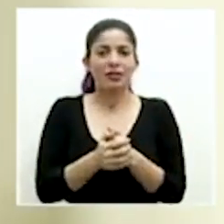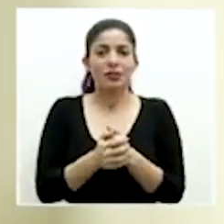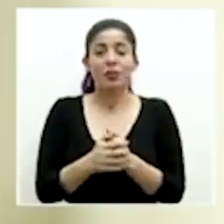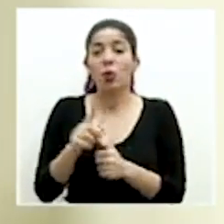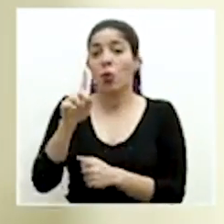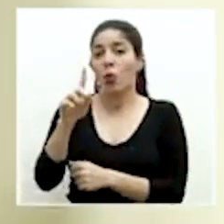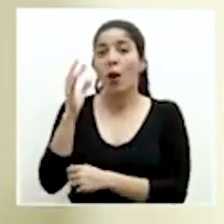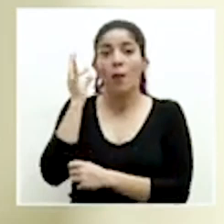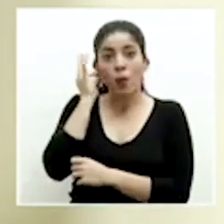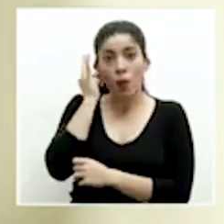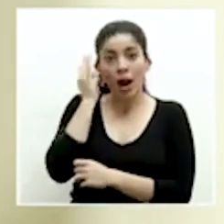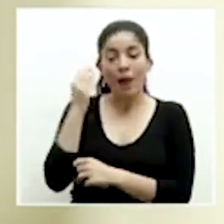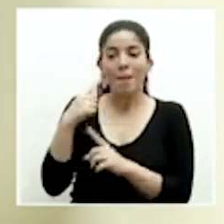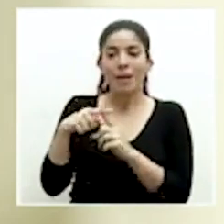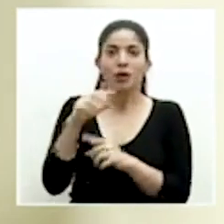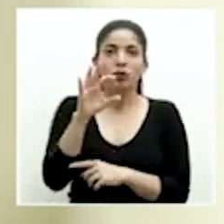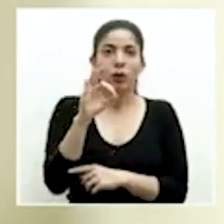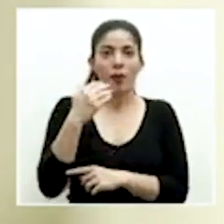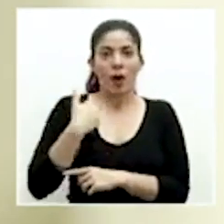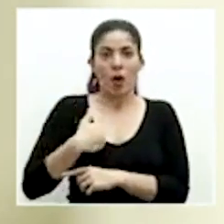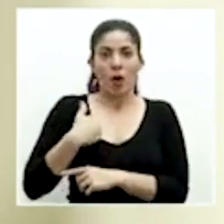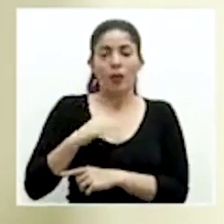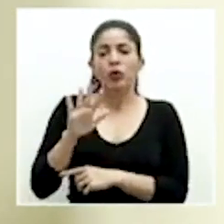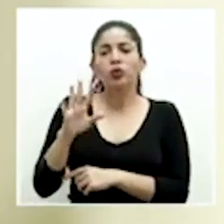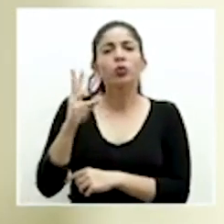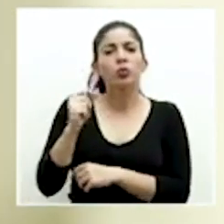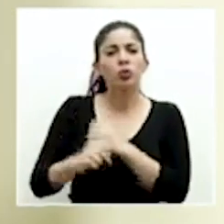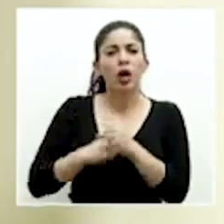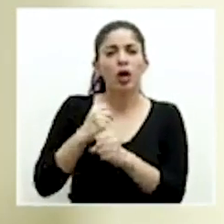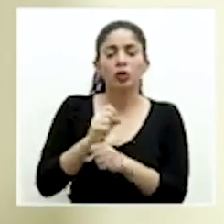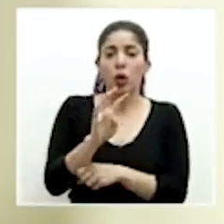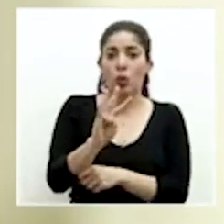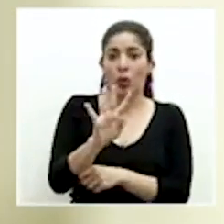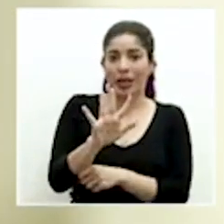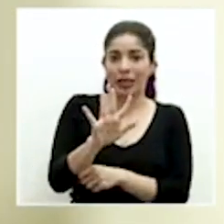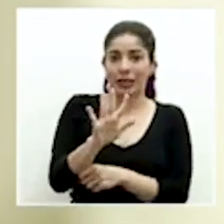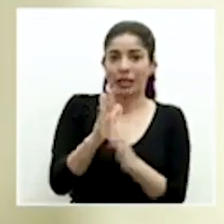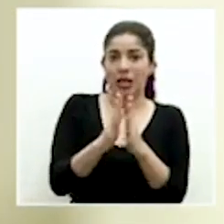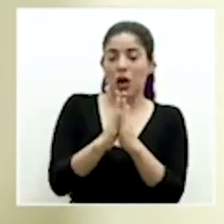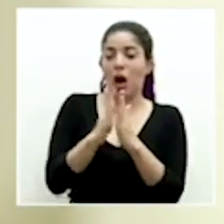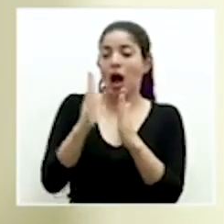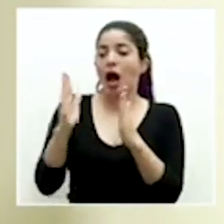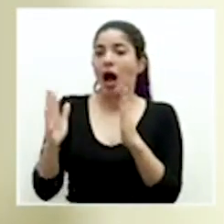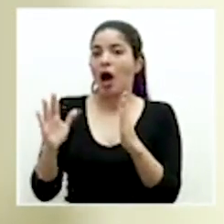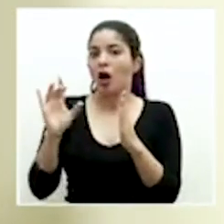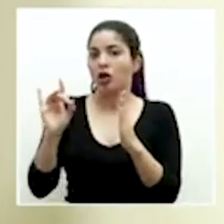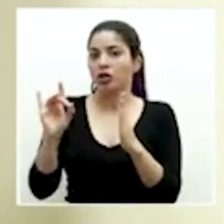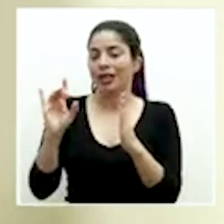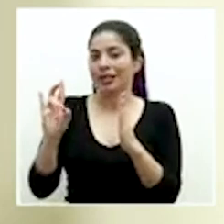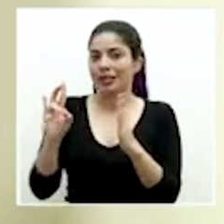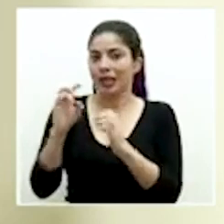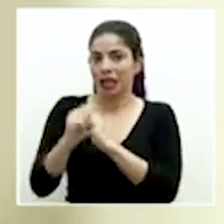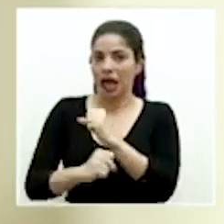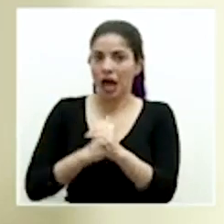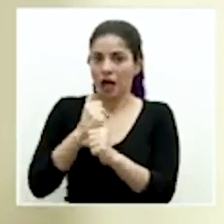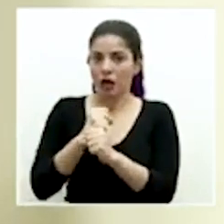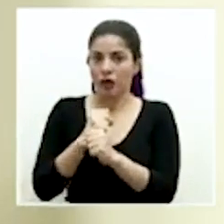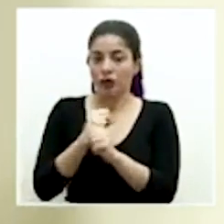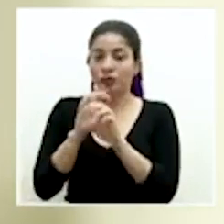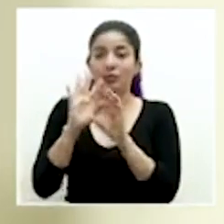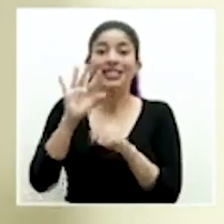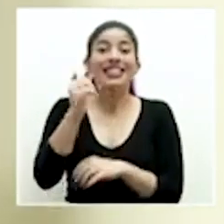una mujer y nueve hombres con un rango de edad que va desde los 45 hasta los 87 años. 17